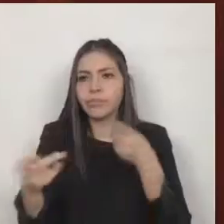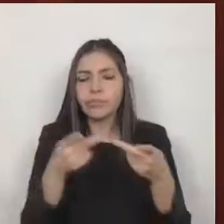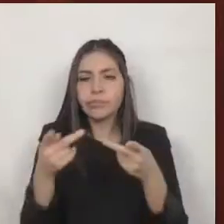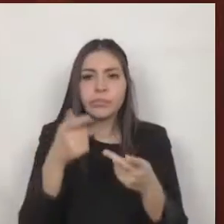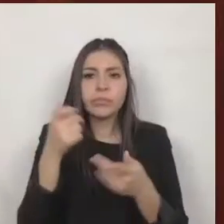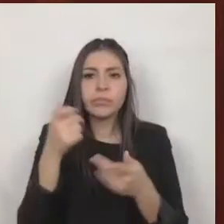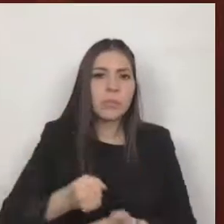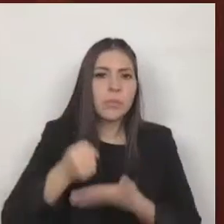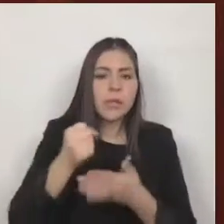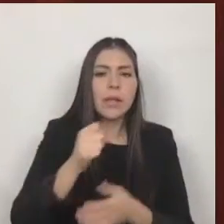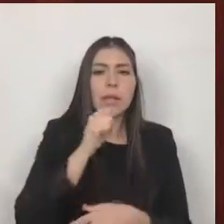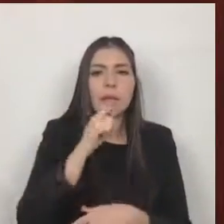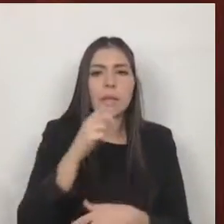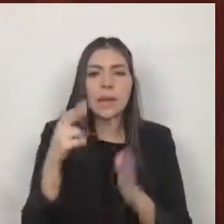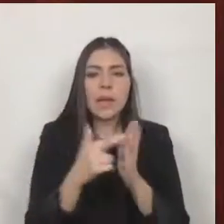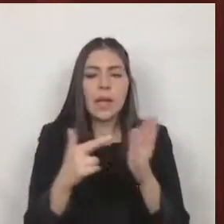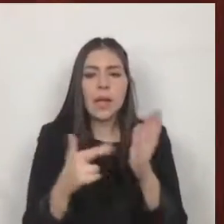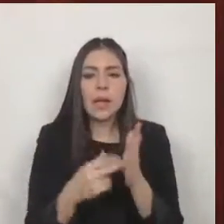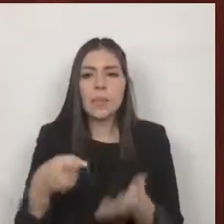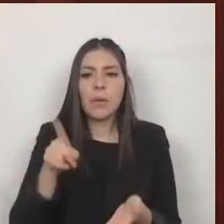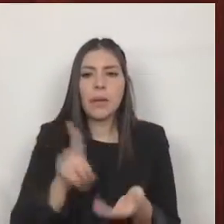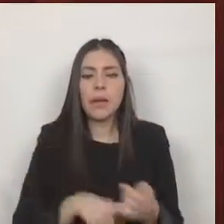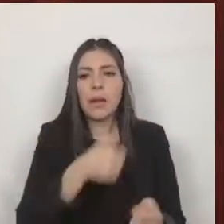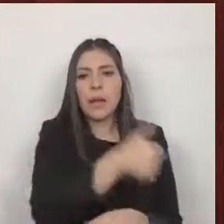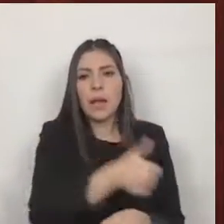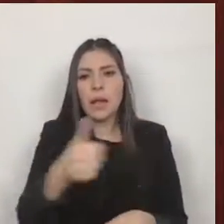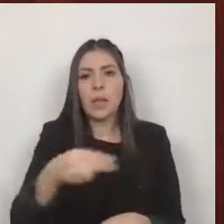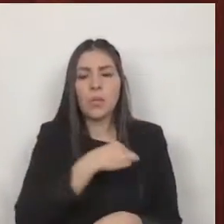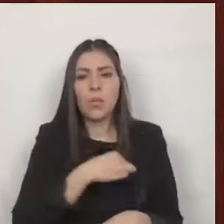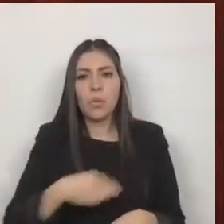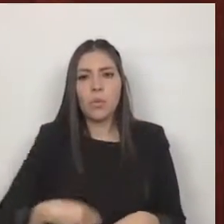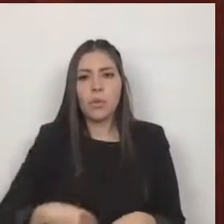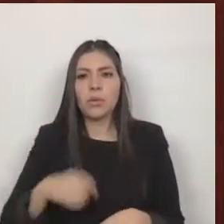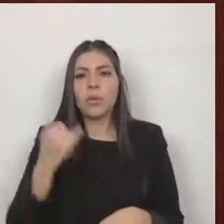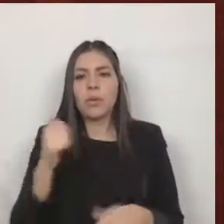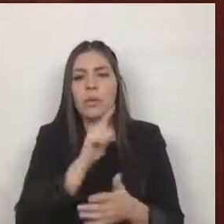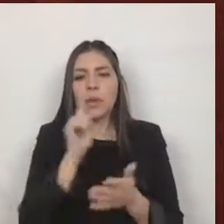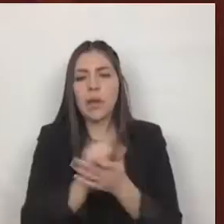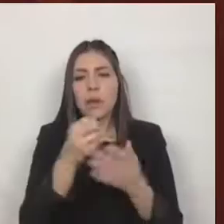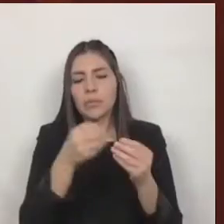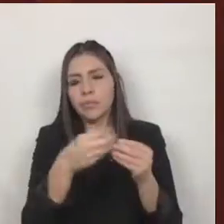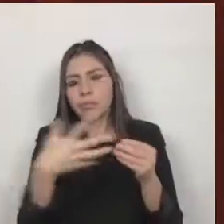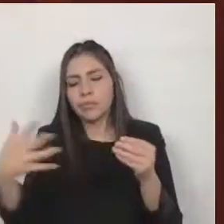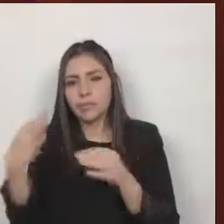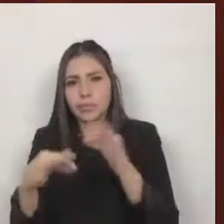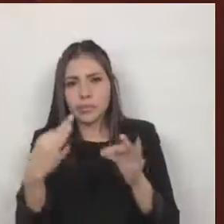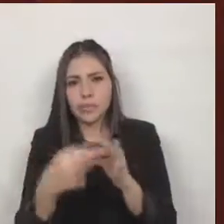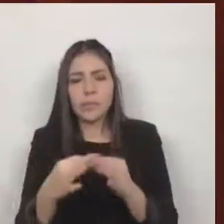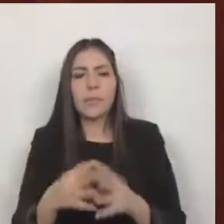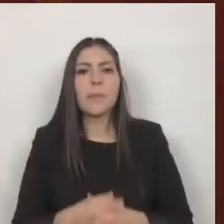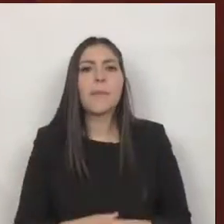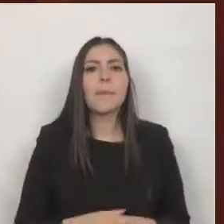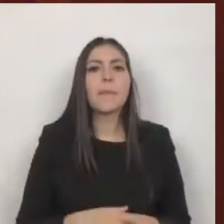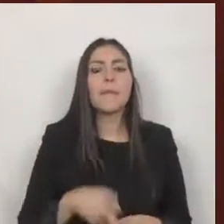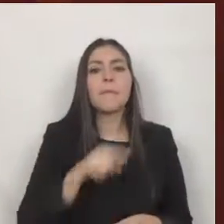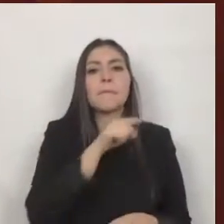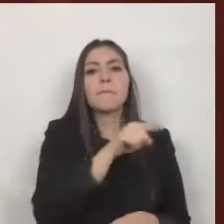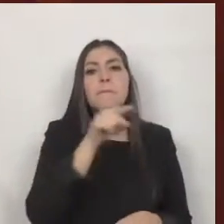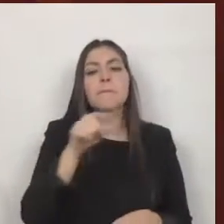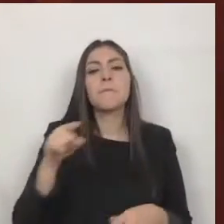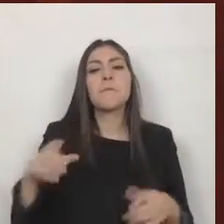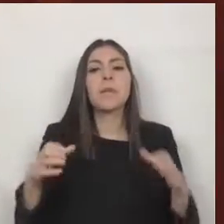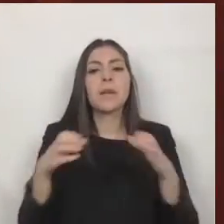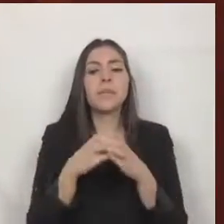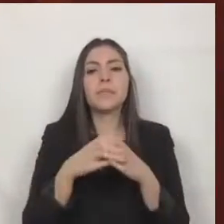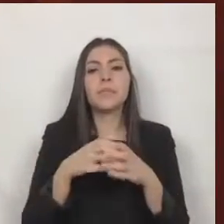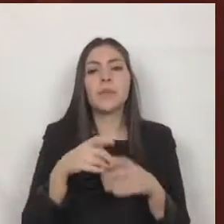por su reglamento interno y disposiciones que sean aplicables las dependencias del gobierno municipal a solicitud del instituto